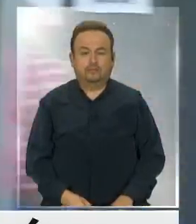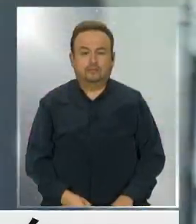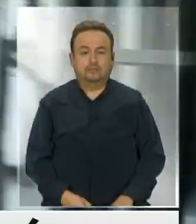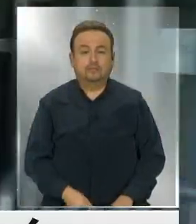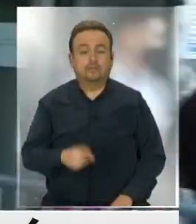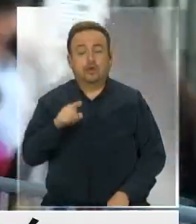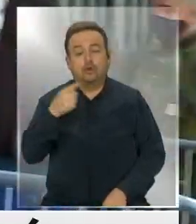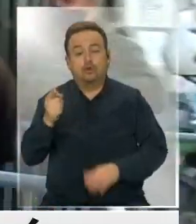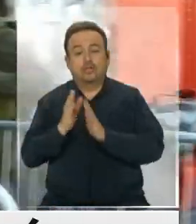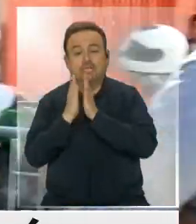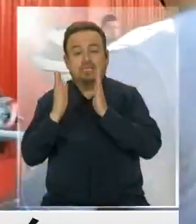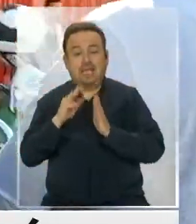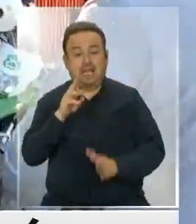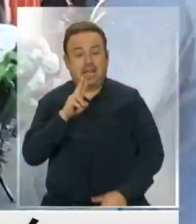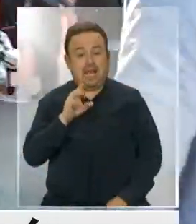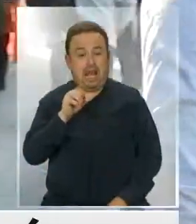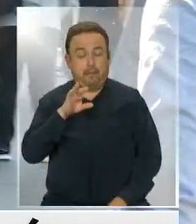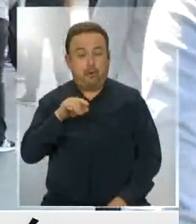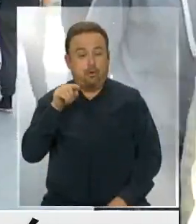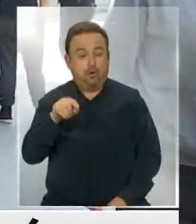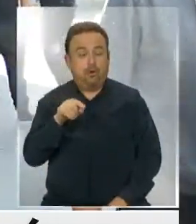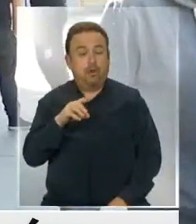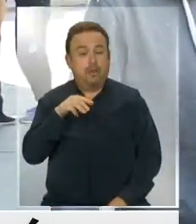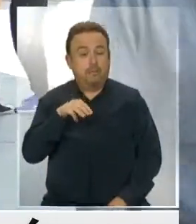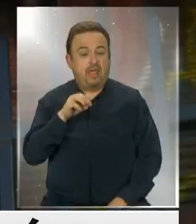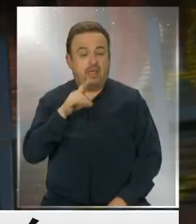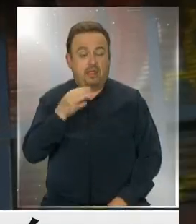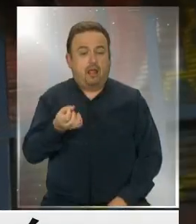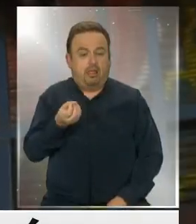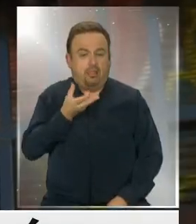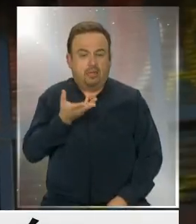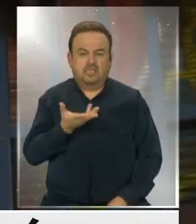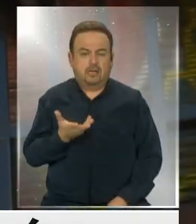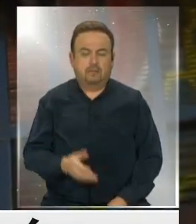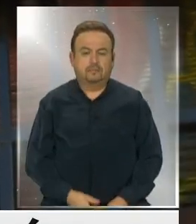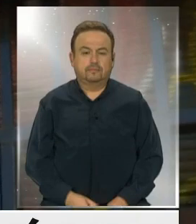En San Ramón, la notaria Marcela Medina se pronunció sobre los hechos.